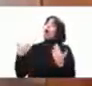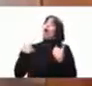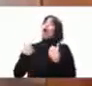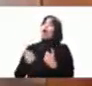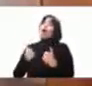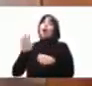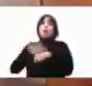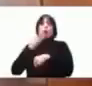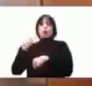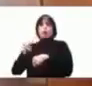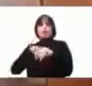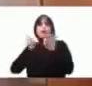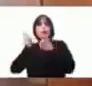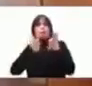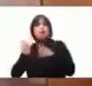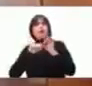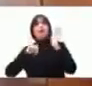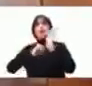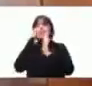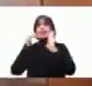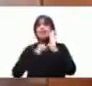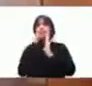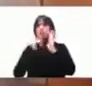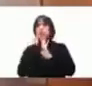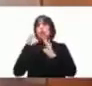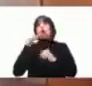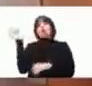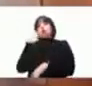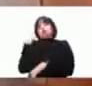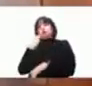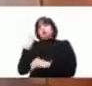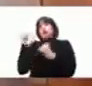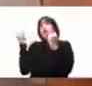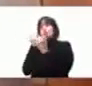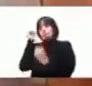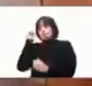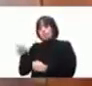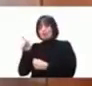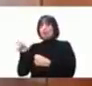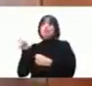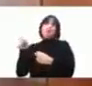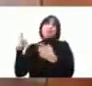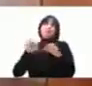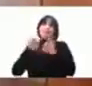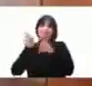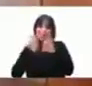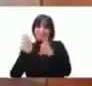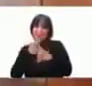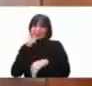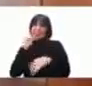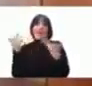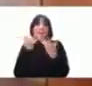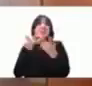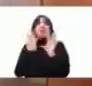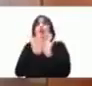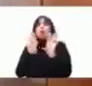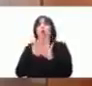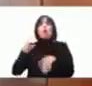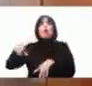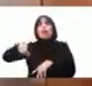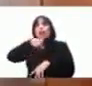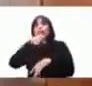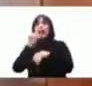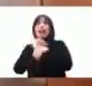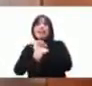mucho este yeso entonces mi esposo dice que también se ponía a trabajar el yeso hacer moñequitos carritos